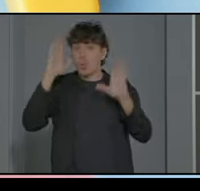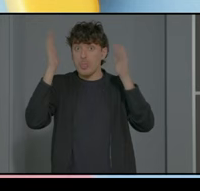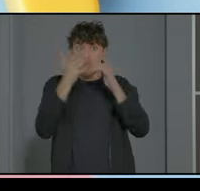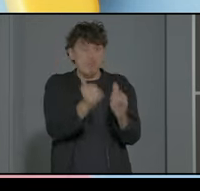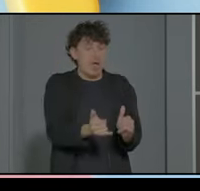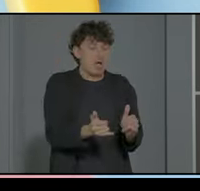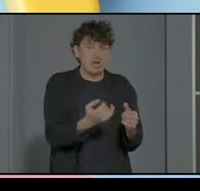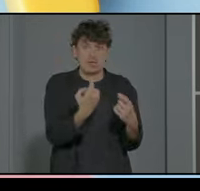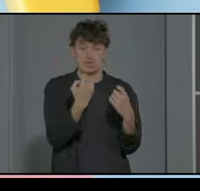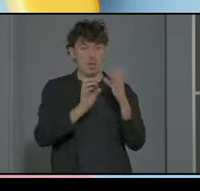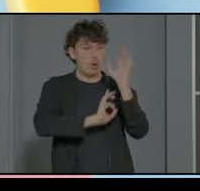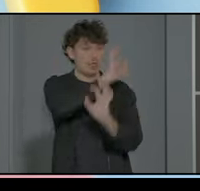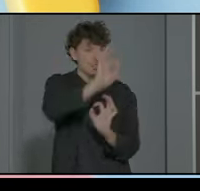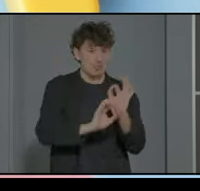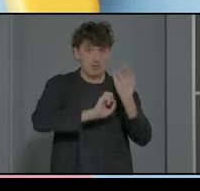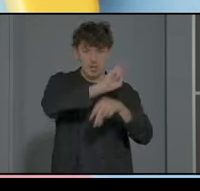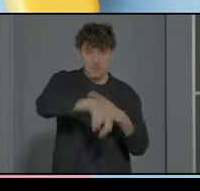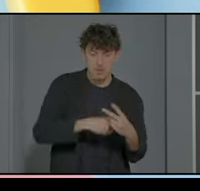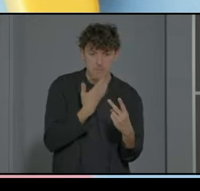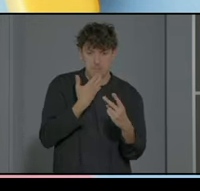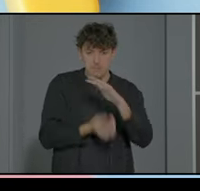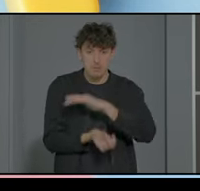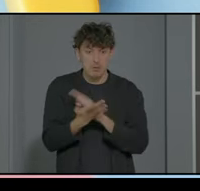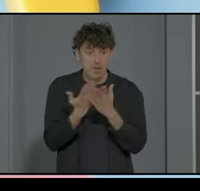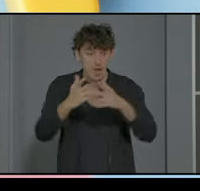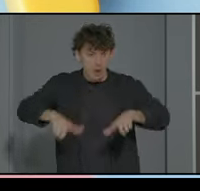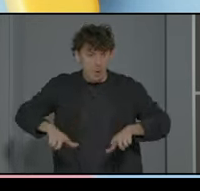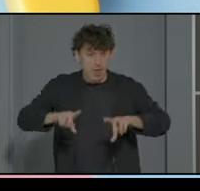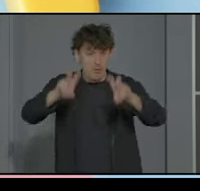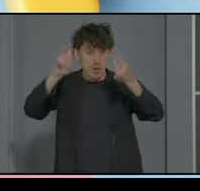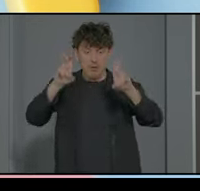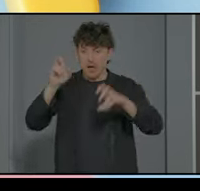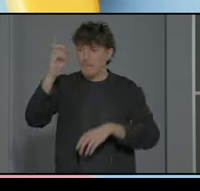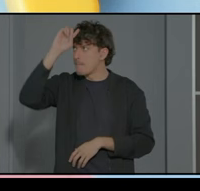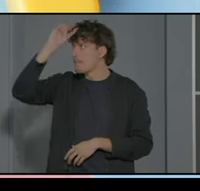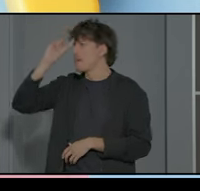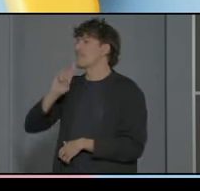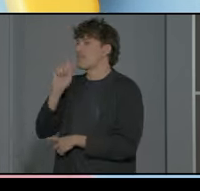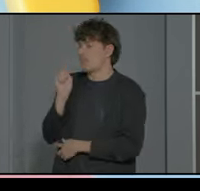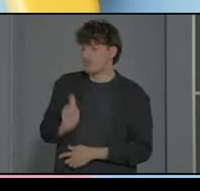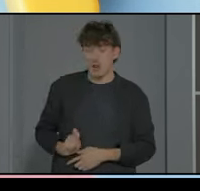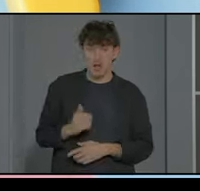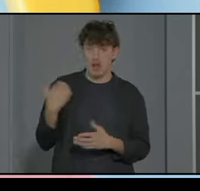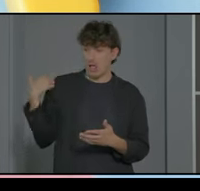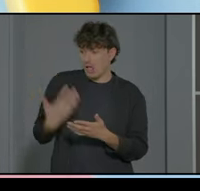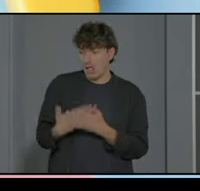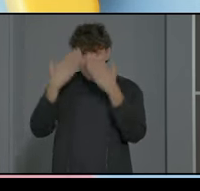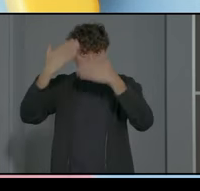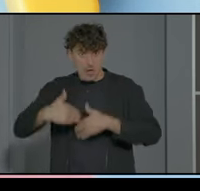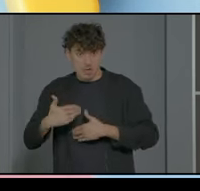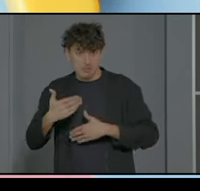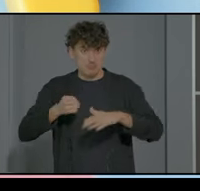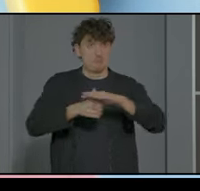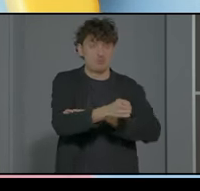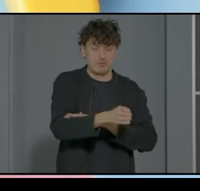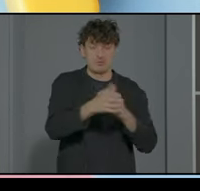importantes no solo la creación de un nuevo aula sino nuevos perfiles profesionales que no existían una estructura nueva tener en cuenta que